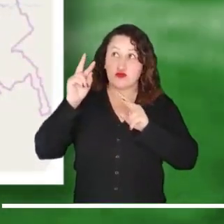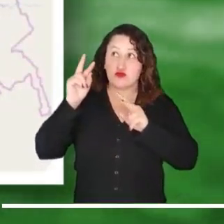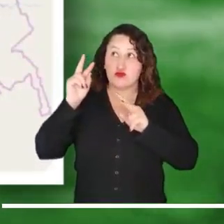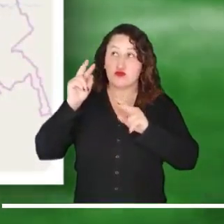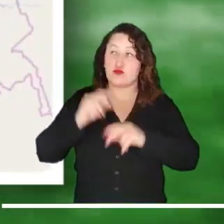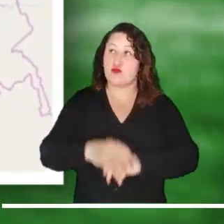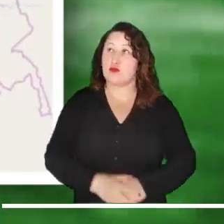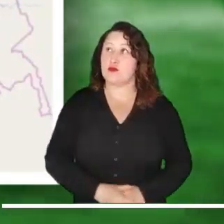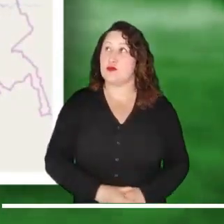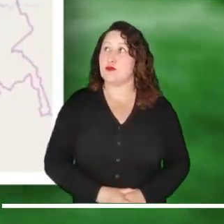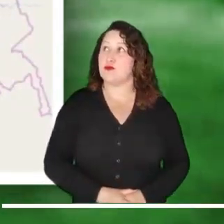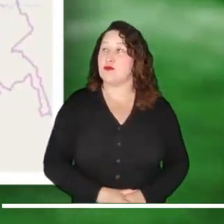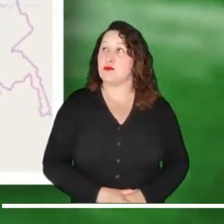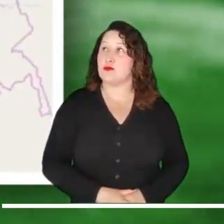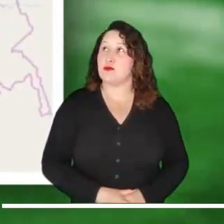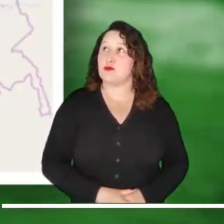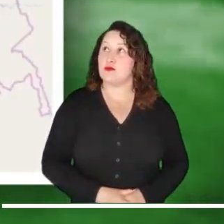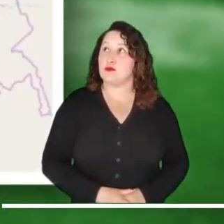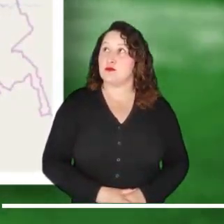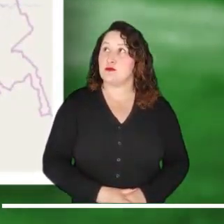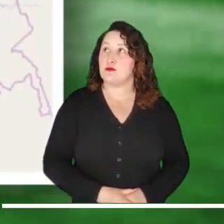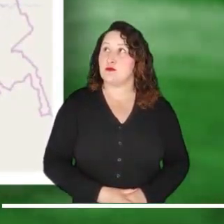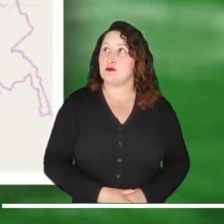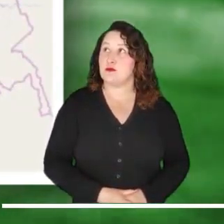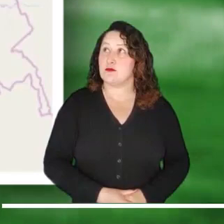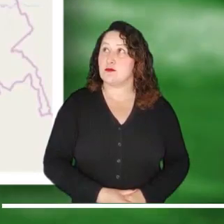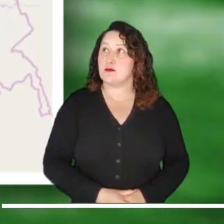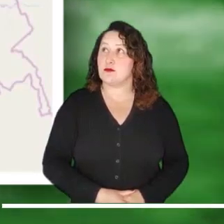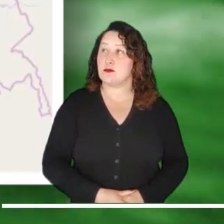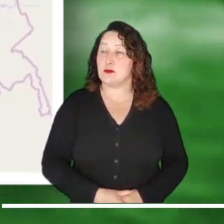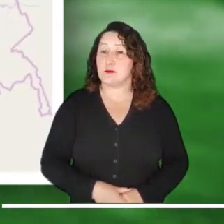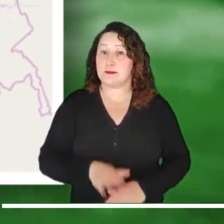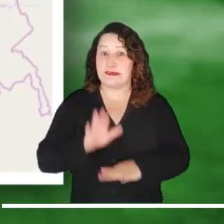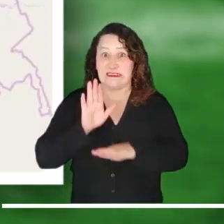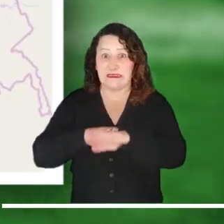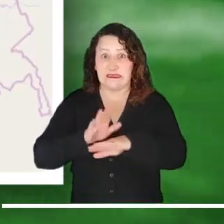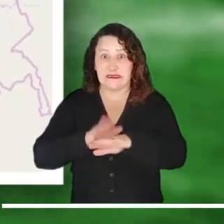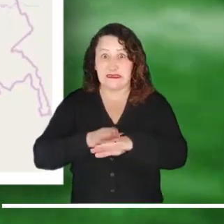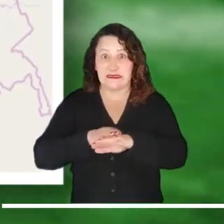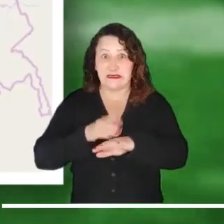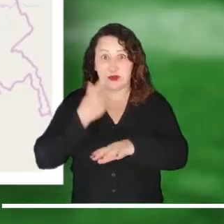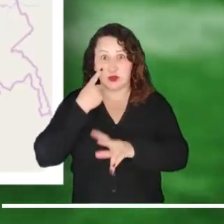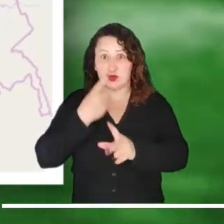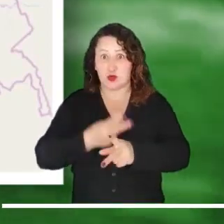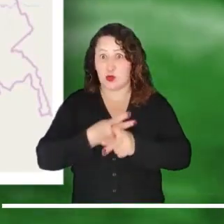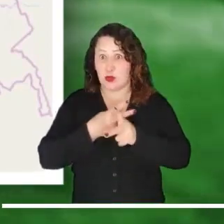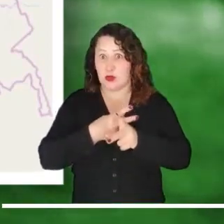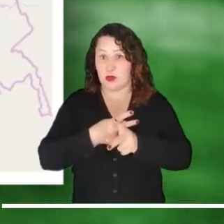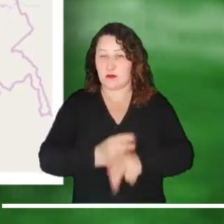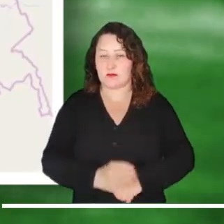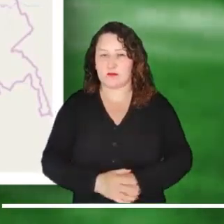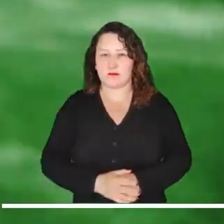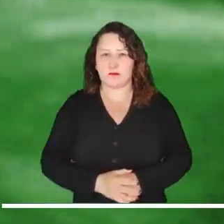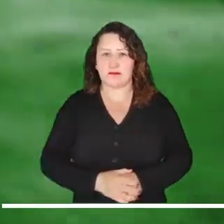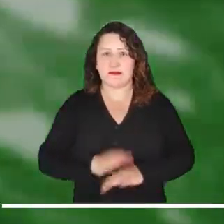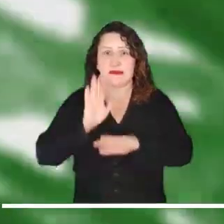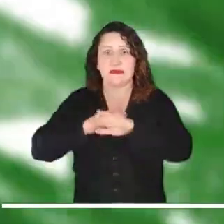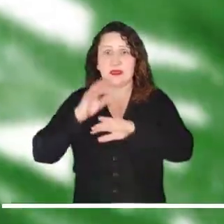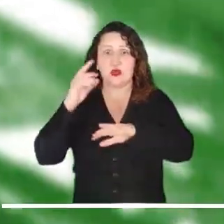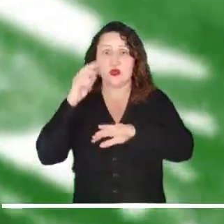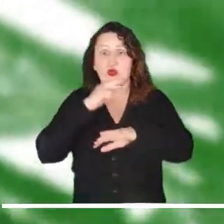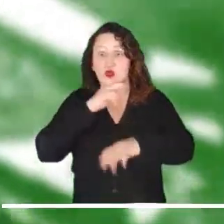se alerta por rompimiento del dique del río Cauca en el sector Cara de Gato, generando transvase hacia el Bajo San Jorge.